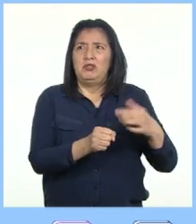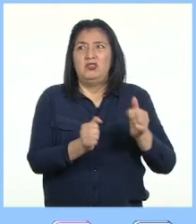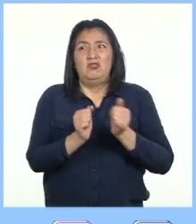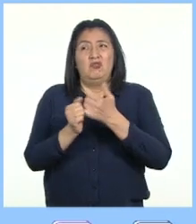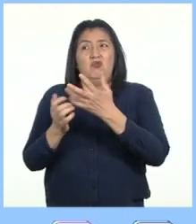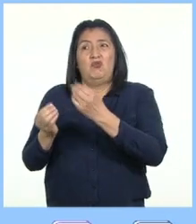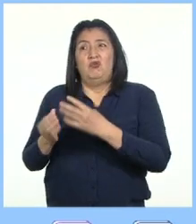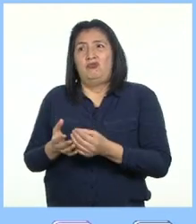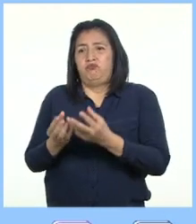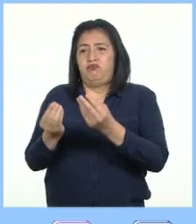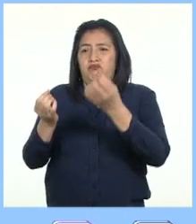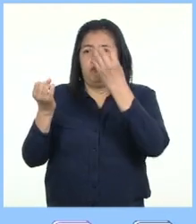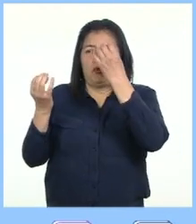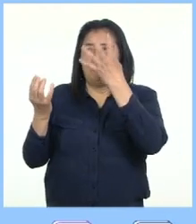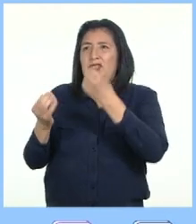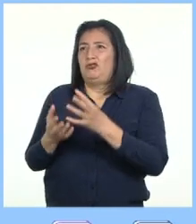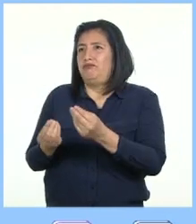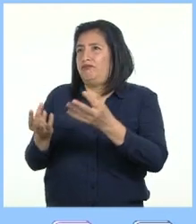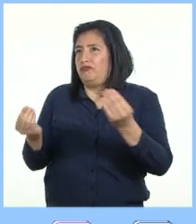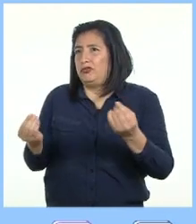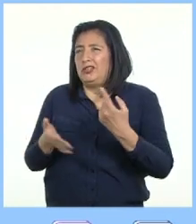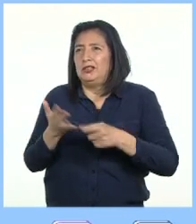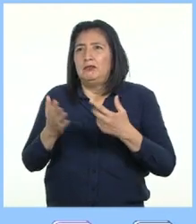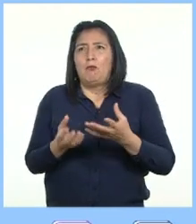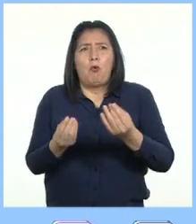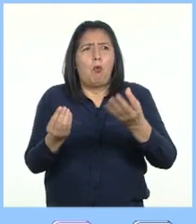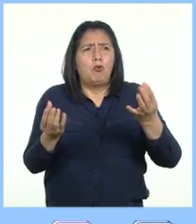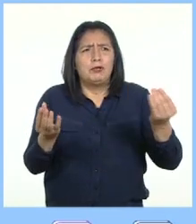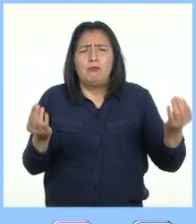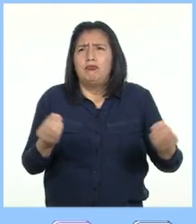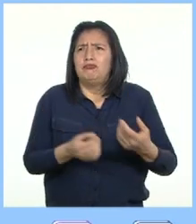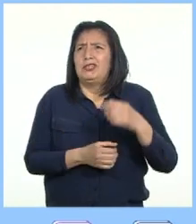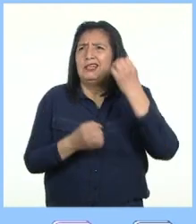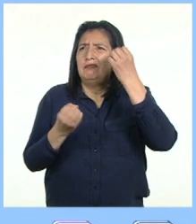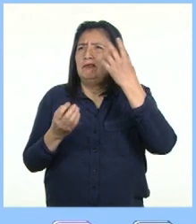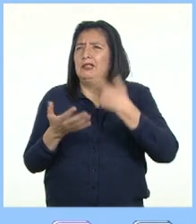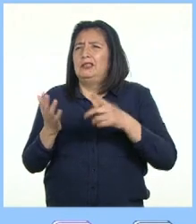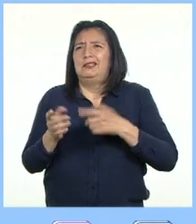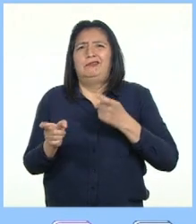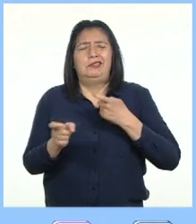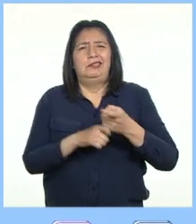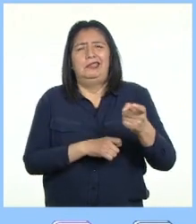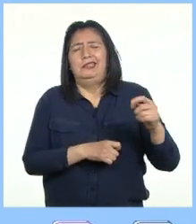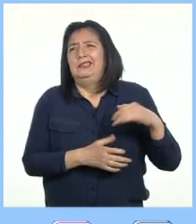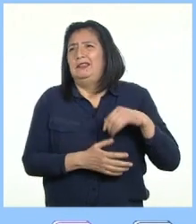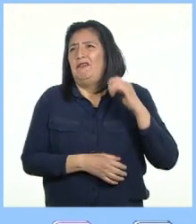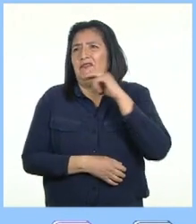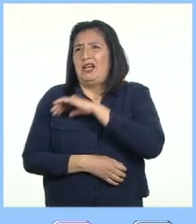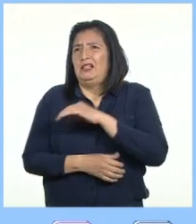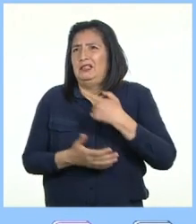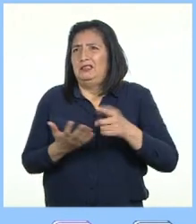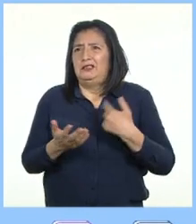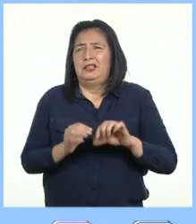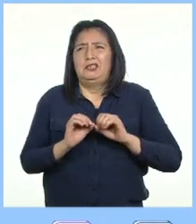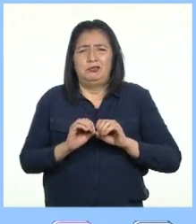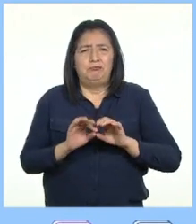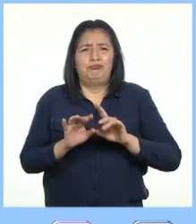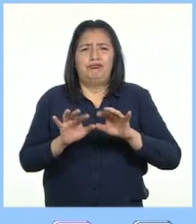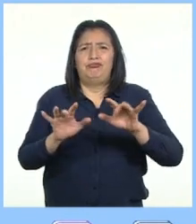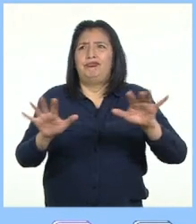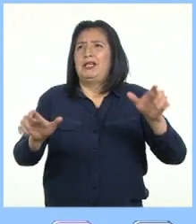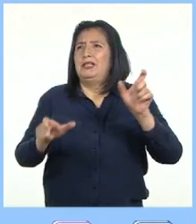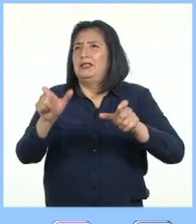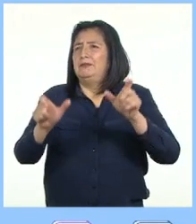infodemia masiva Que es una sobreabundancia de información que puede ser falsa y que se propaga rápidamente entre las